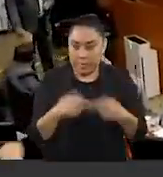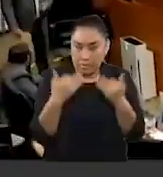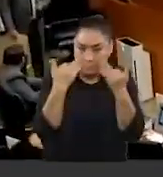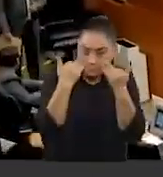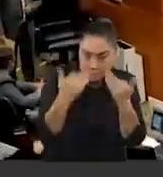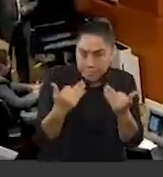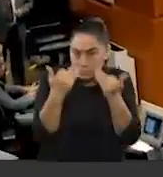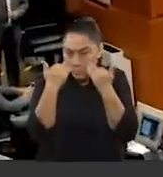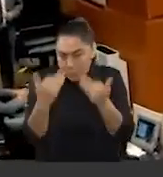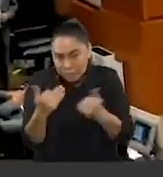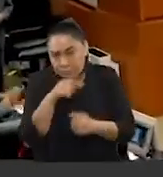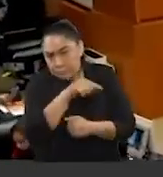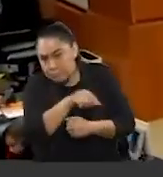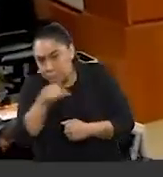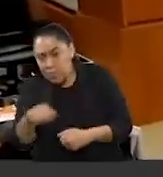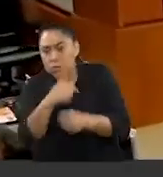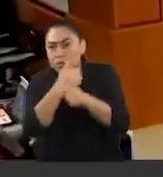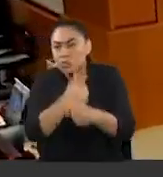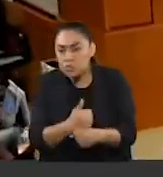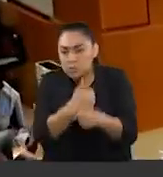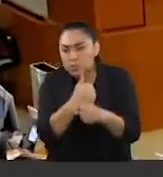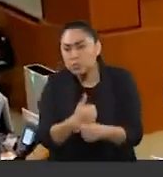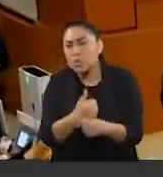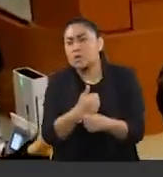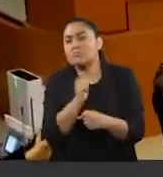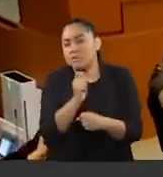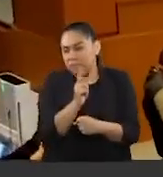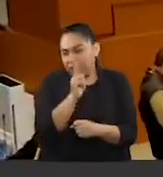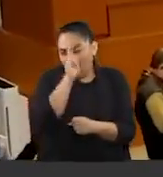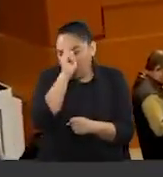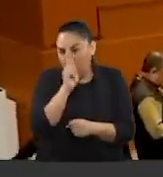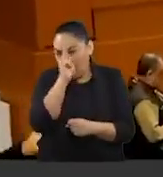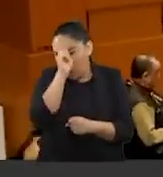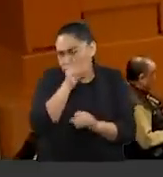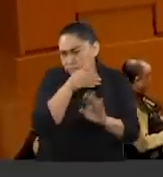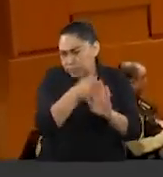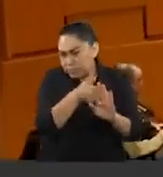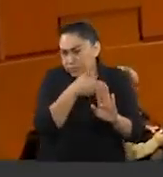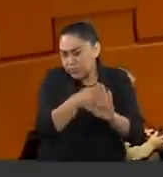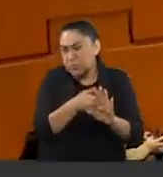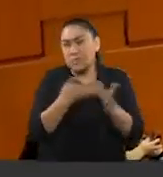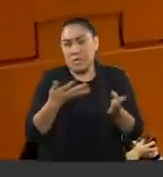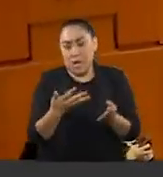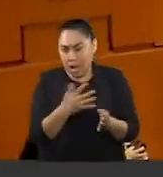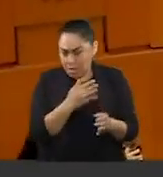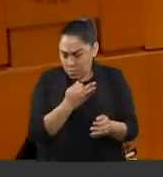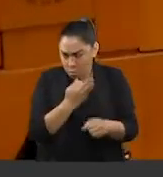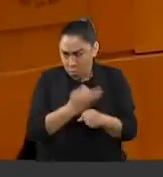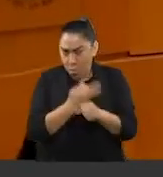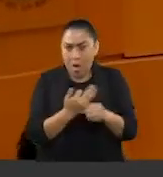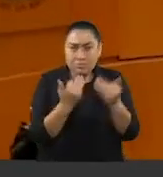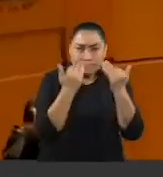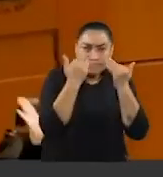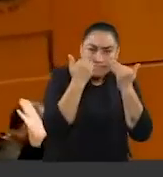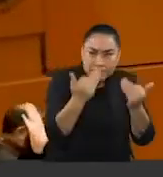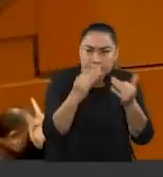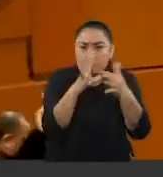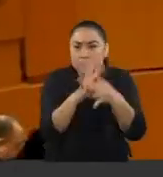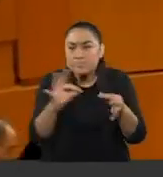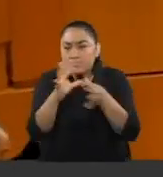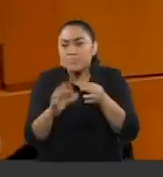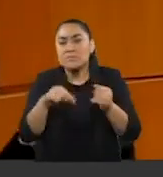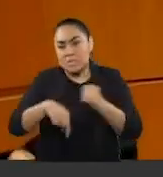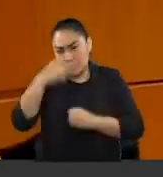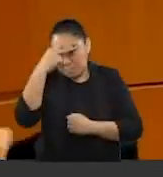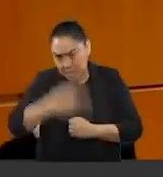violencia tienen el propósito de visibilizar lo que han sufrido las mujeres en México y el mundo